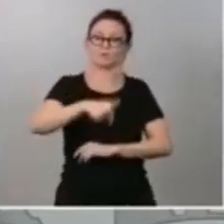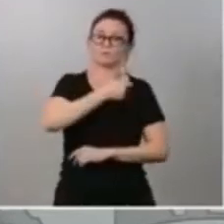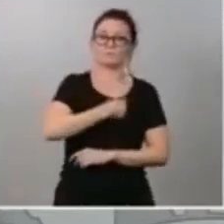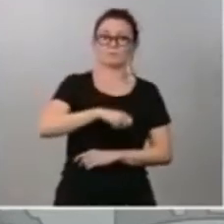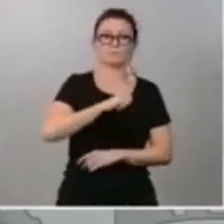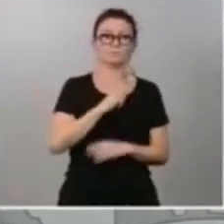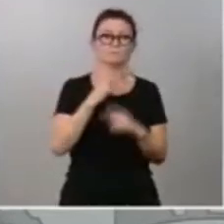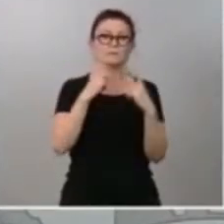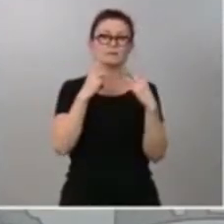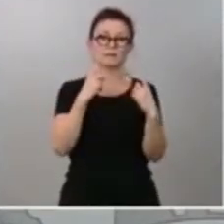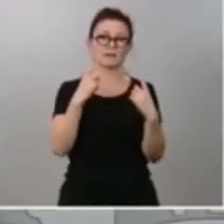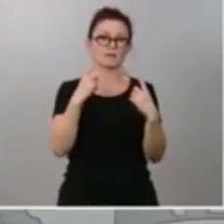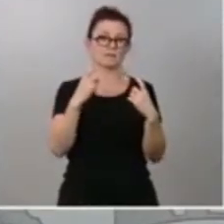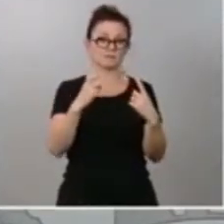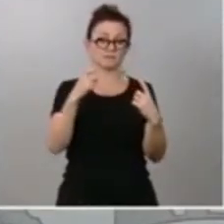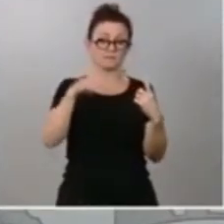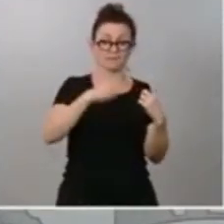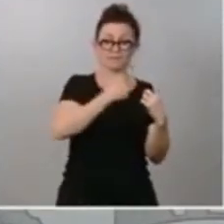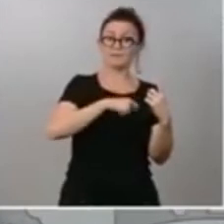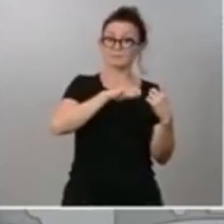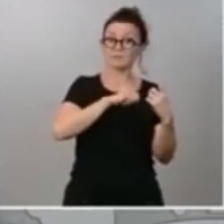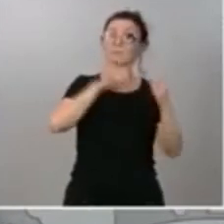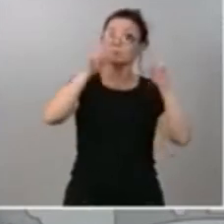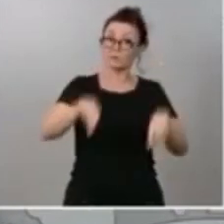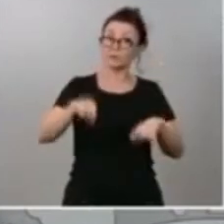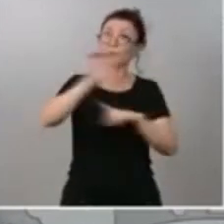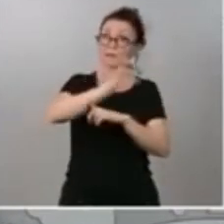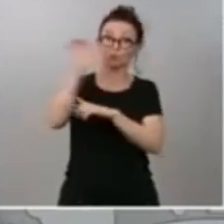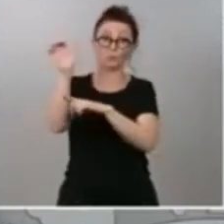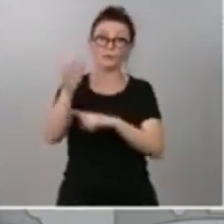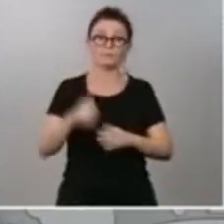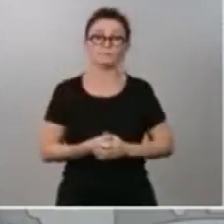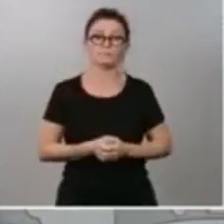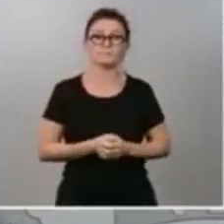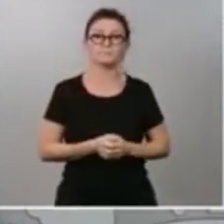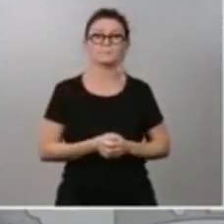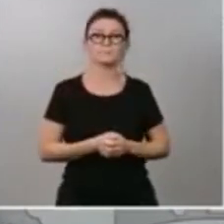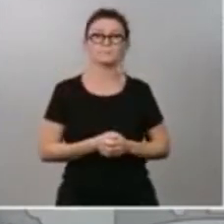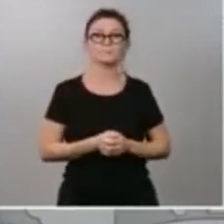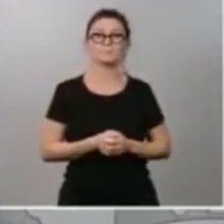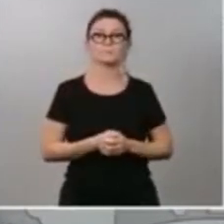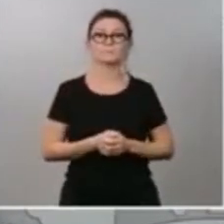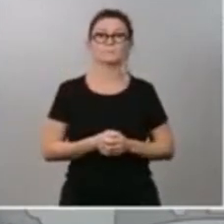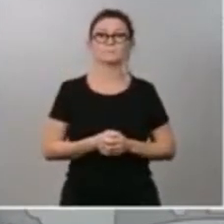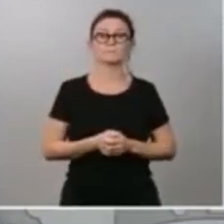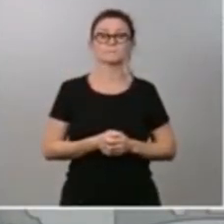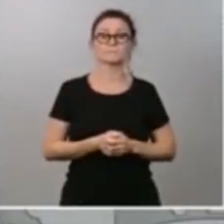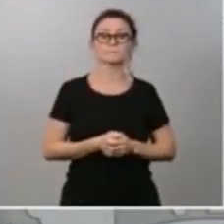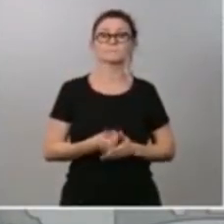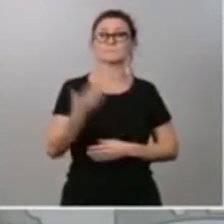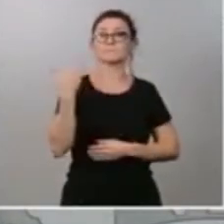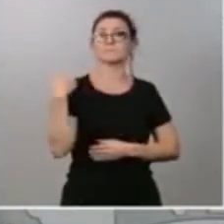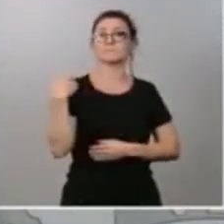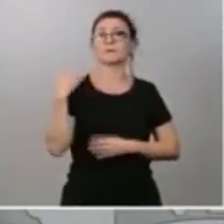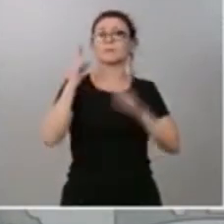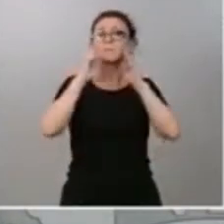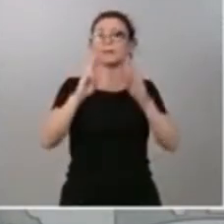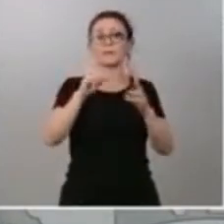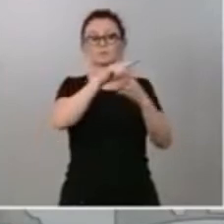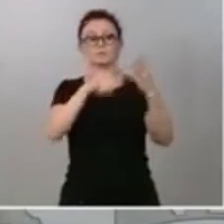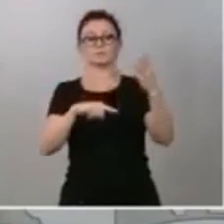no solamente nuestro país sino Europa. Unas transformaciones que si entonces parecían convenientes ahora se demuestran